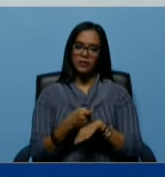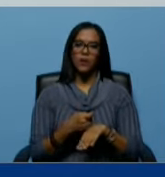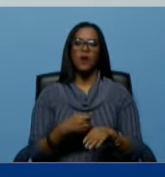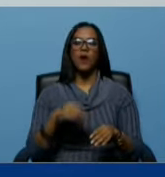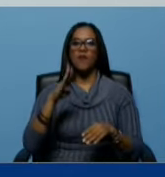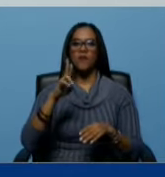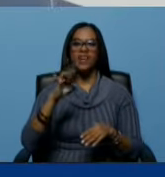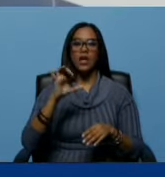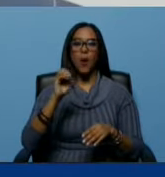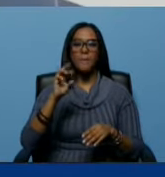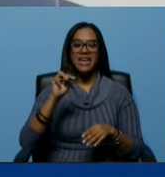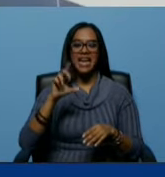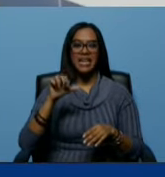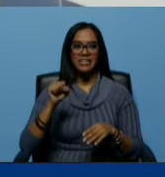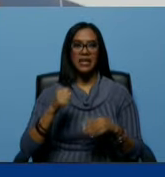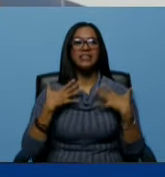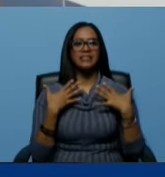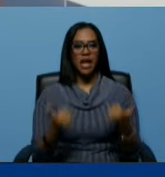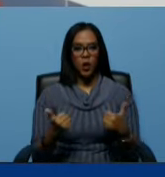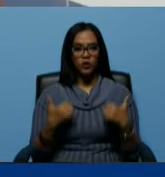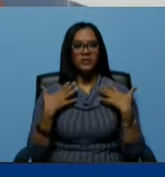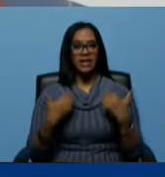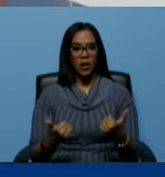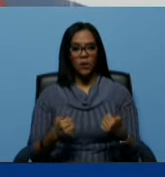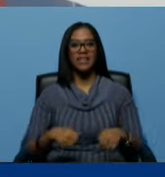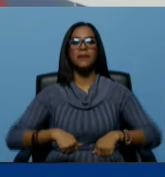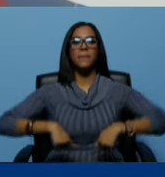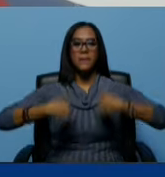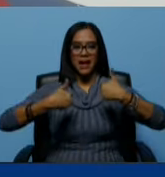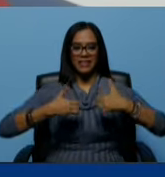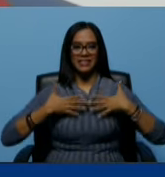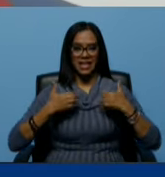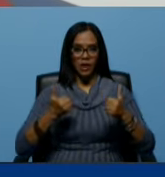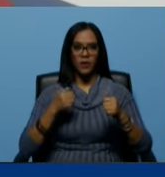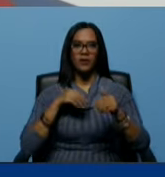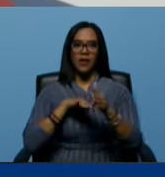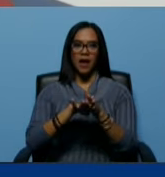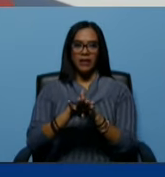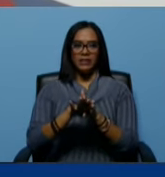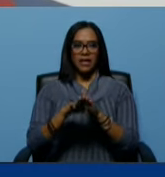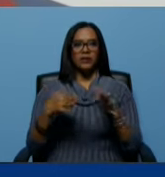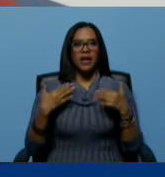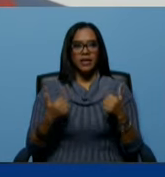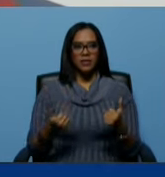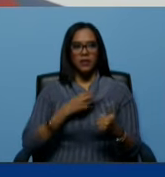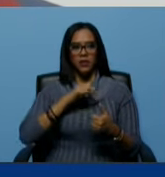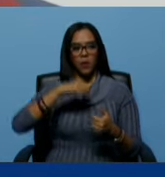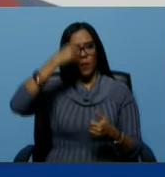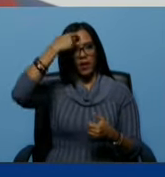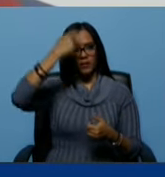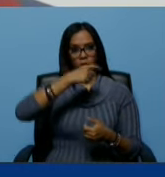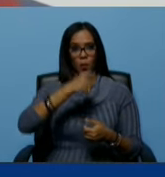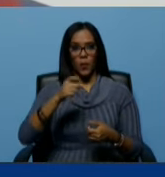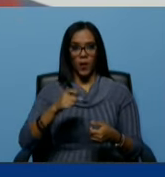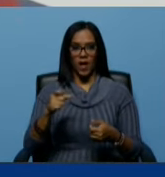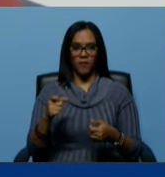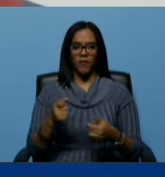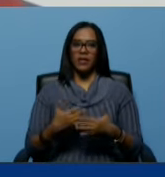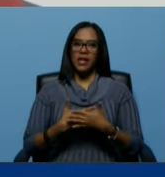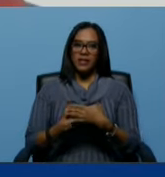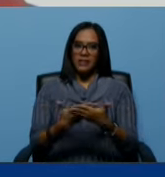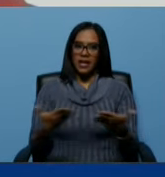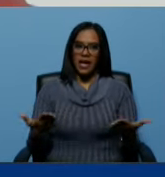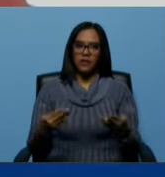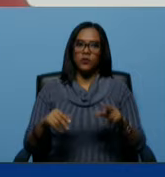Salud, salud y más salud. Avanzando en la salud de nuestro pueblo y entregando de